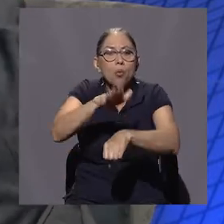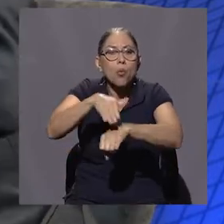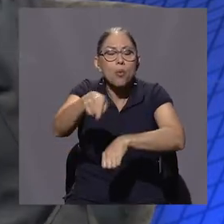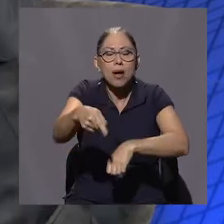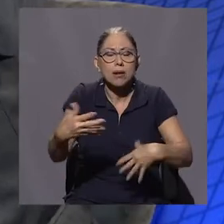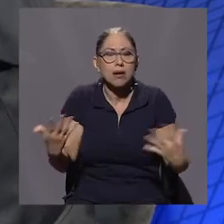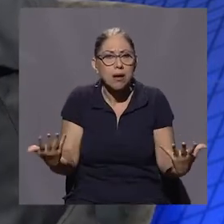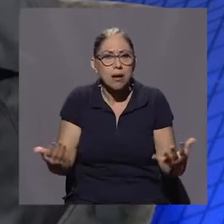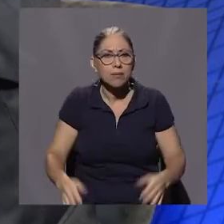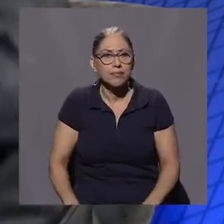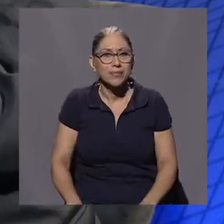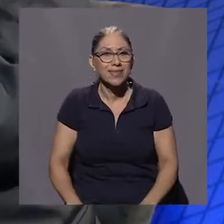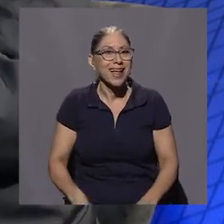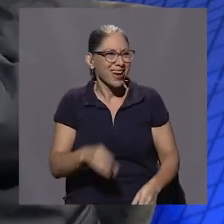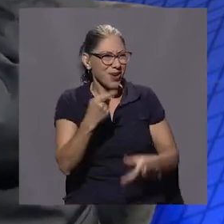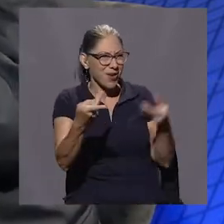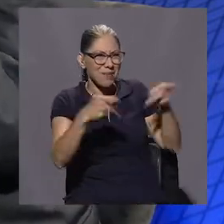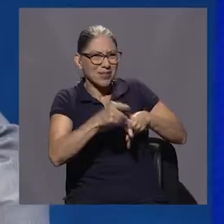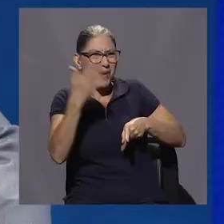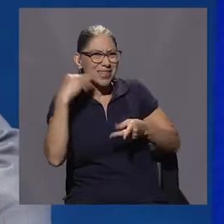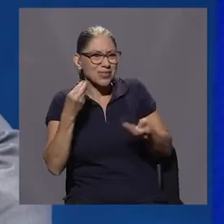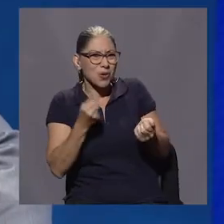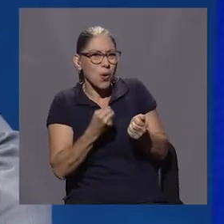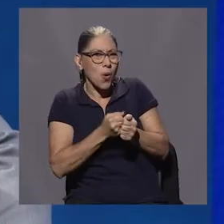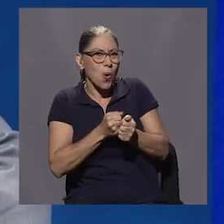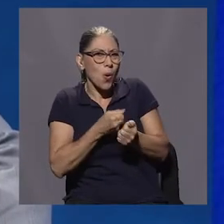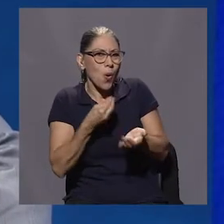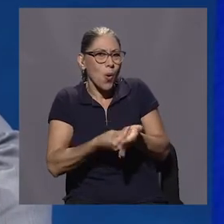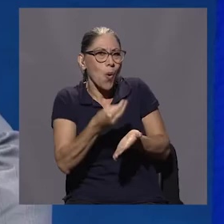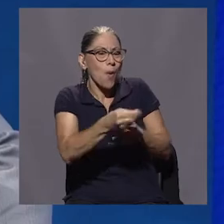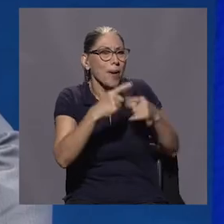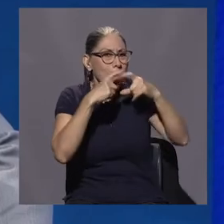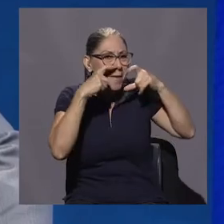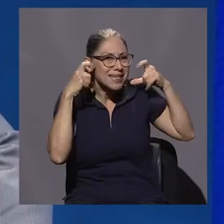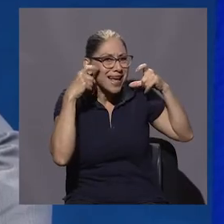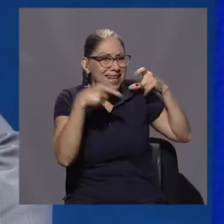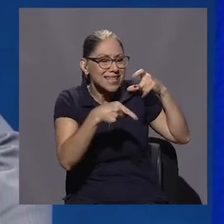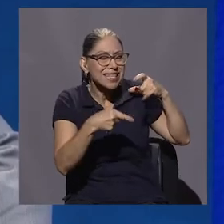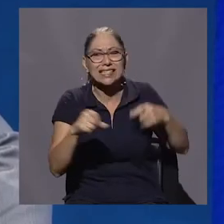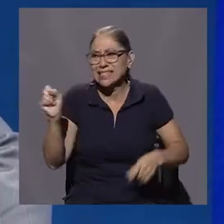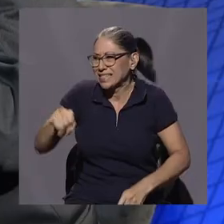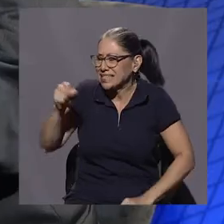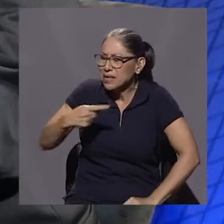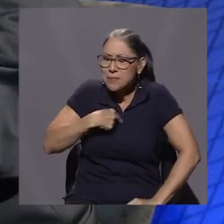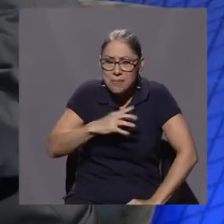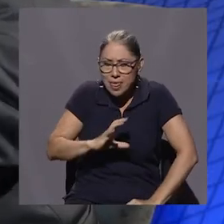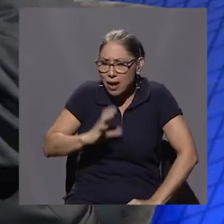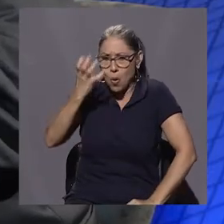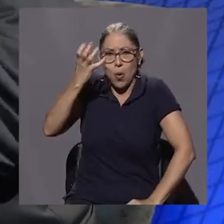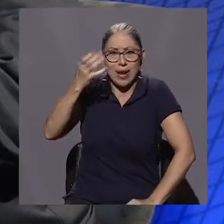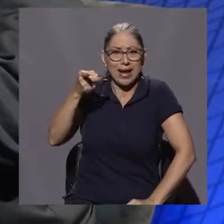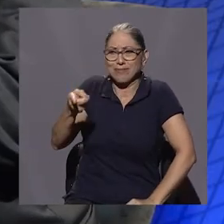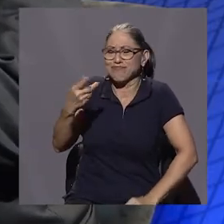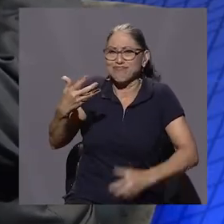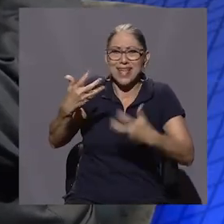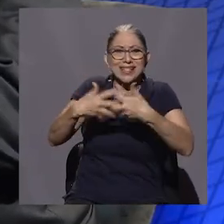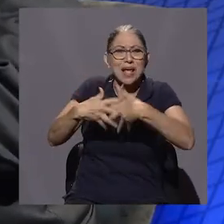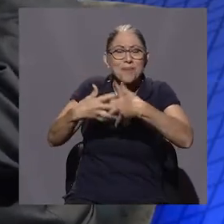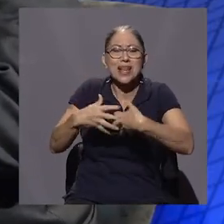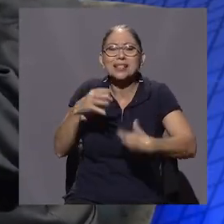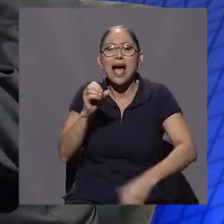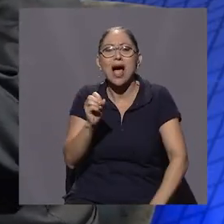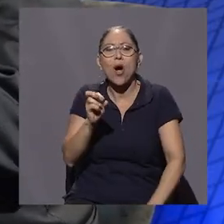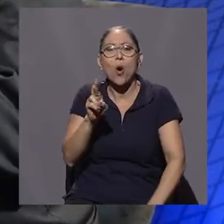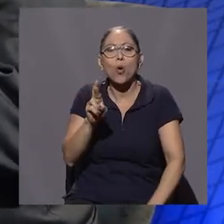culpa. Y oígame... Las mascarillas son muy recientes también, don Oscar. Bueno, no, no, mire, este caso de los... Es que a mí me da mucha córera lo de esta